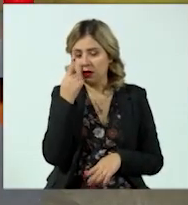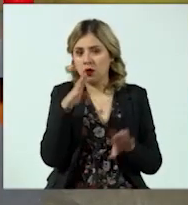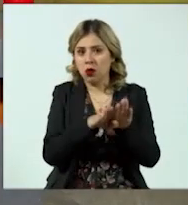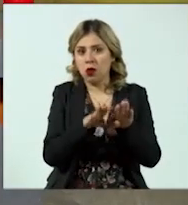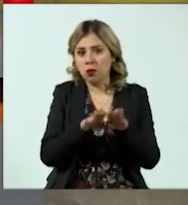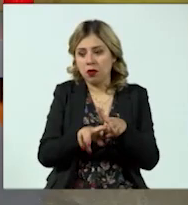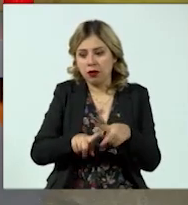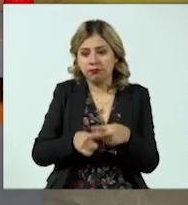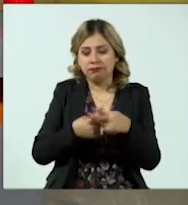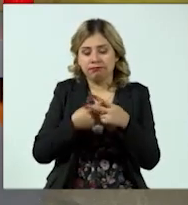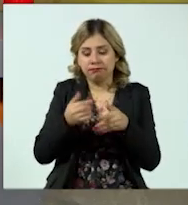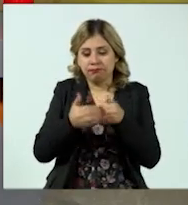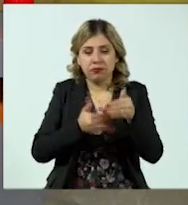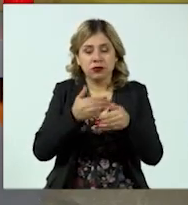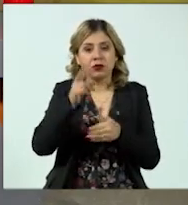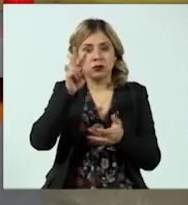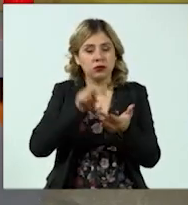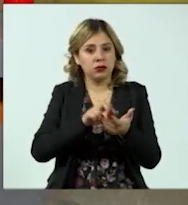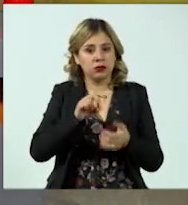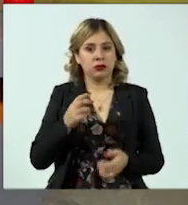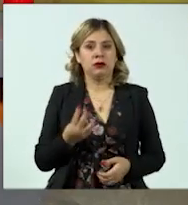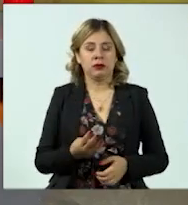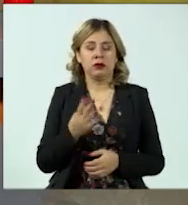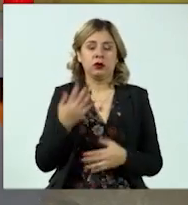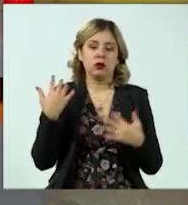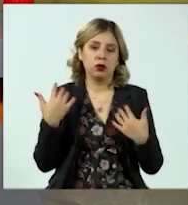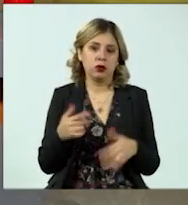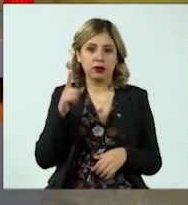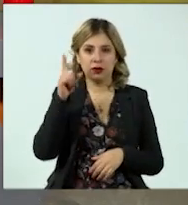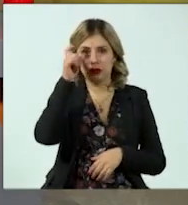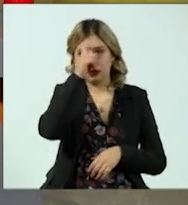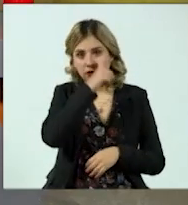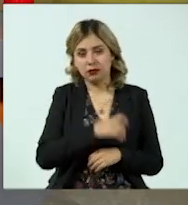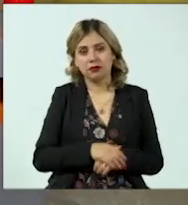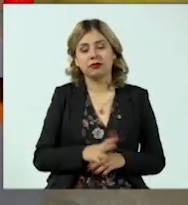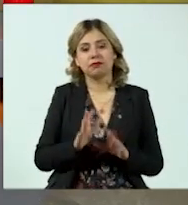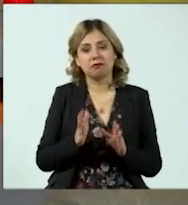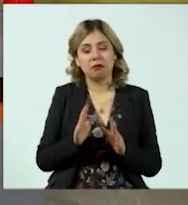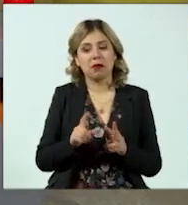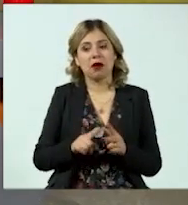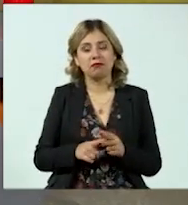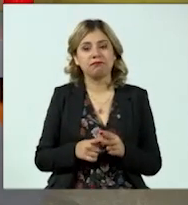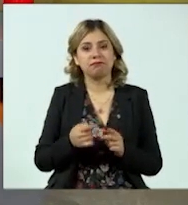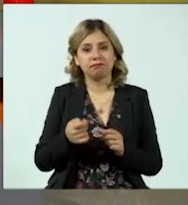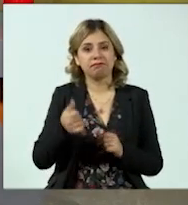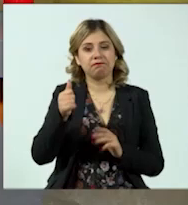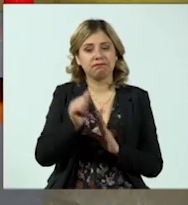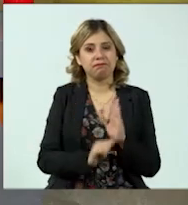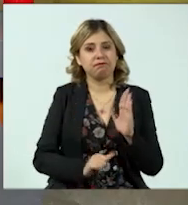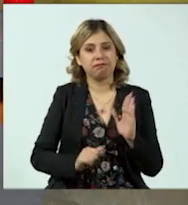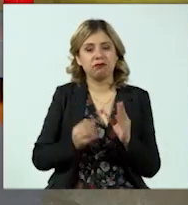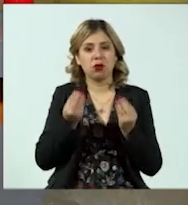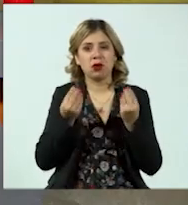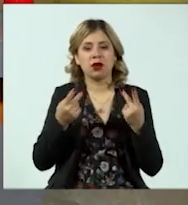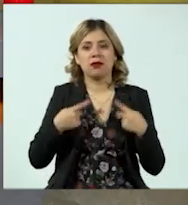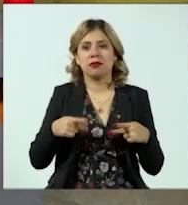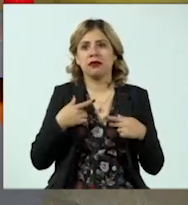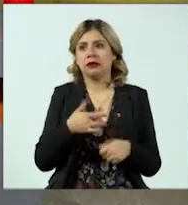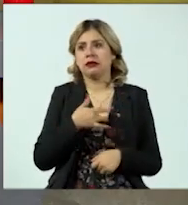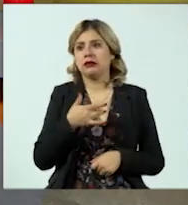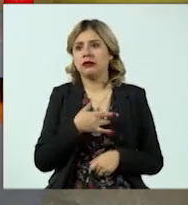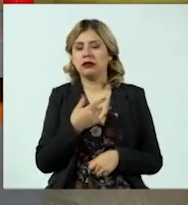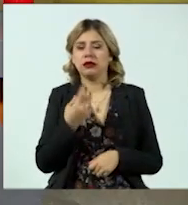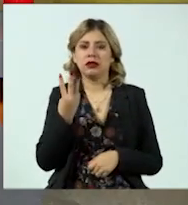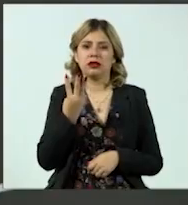empezamos este 2024, un poco ajustados, apenas estamos finalizando el primer mes y muchos sienten que han pasado como